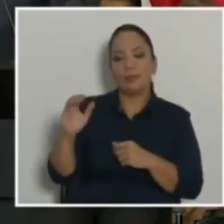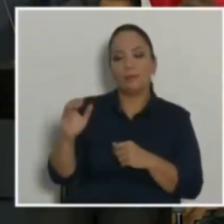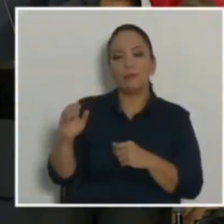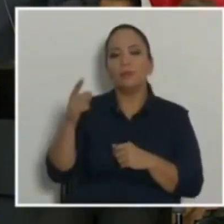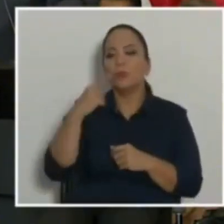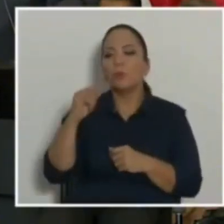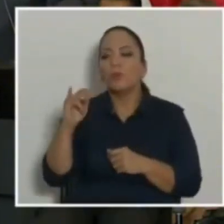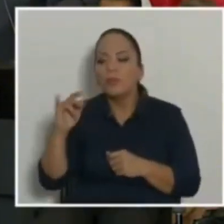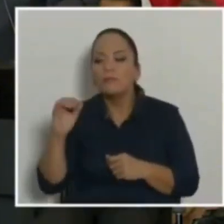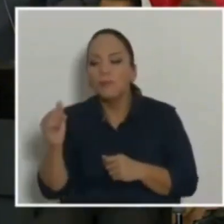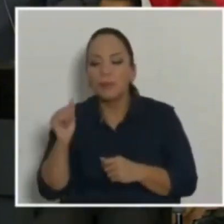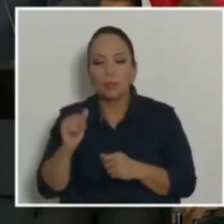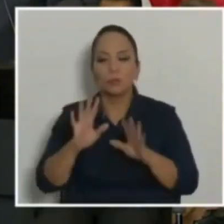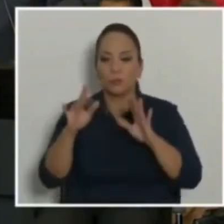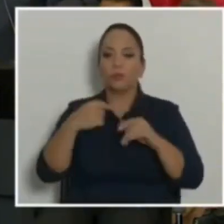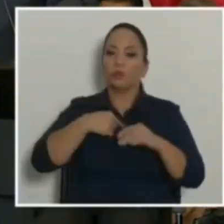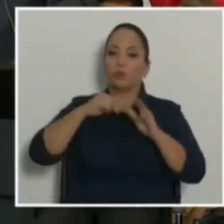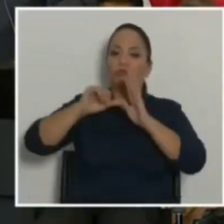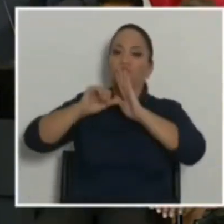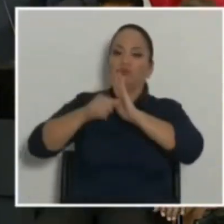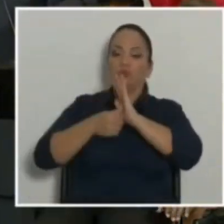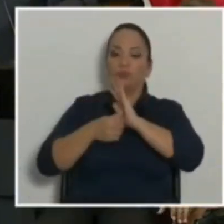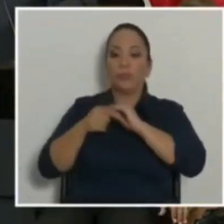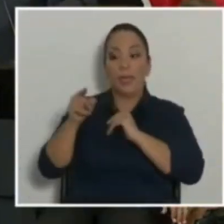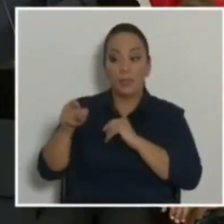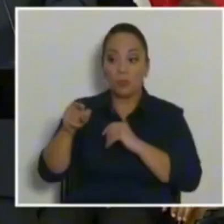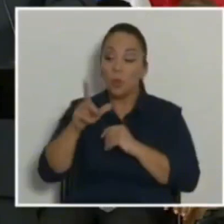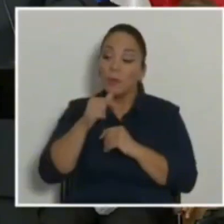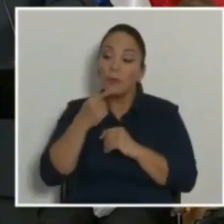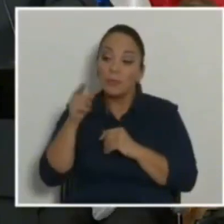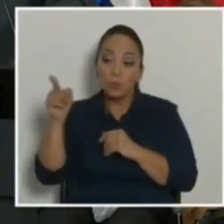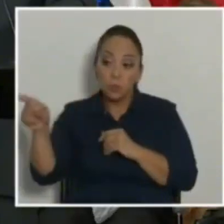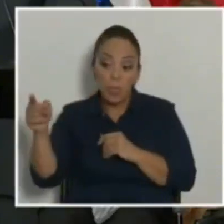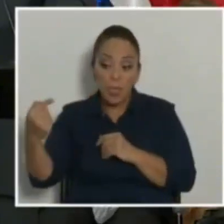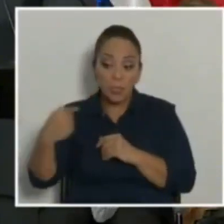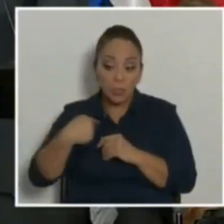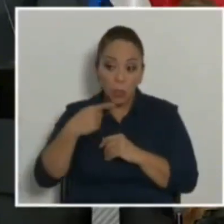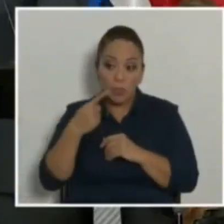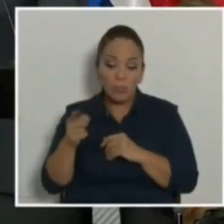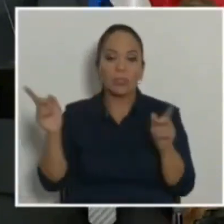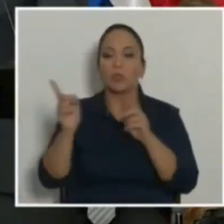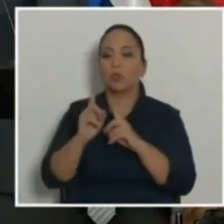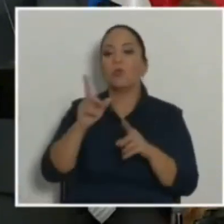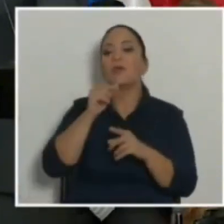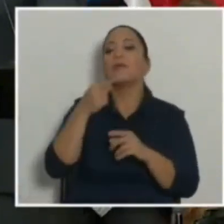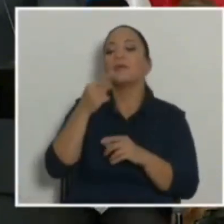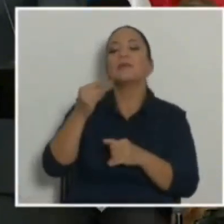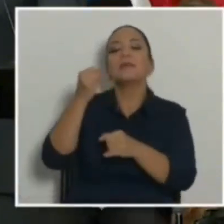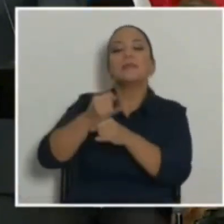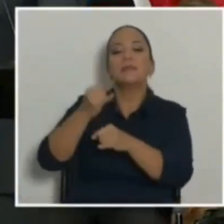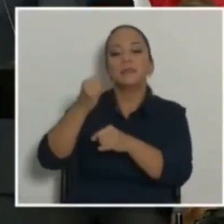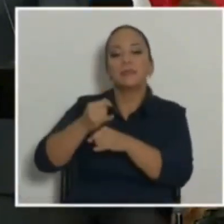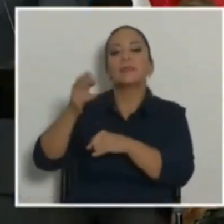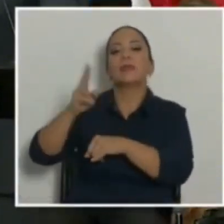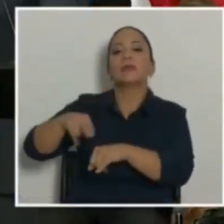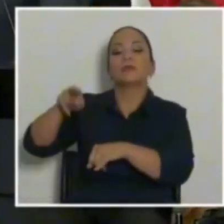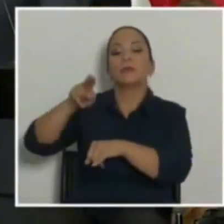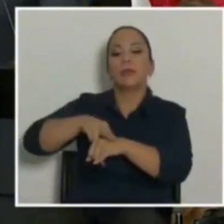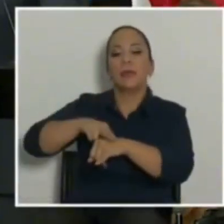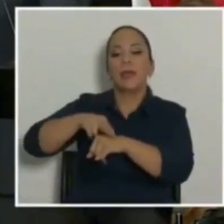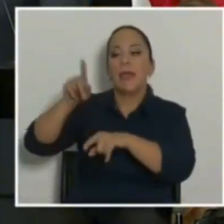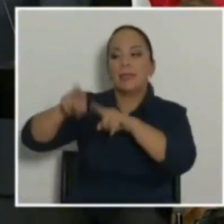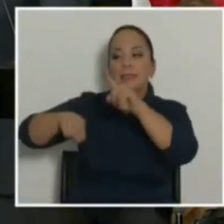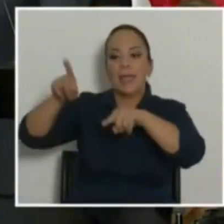rapidito. Yo quiero recalcar que esto no lo dice usted, ni yo. Lo dice el Instituto Nacional de